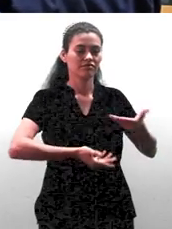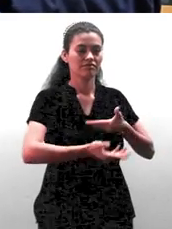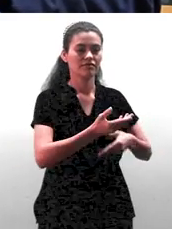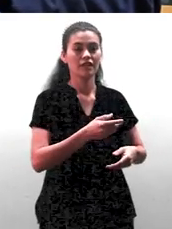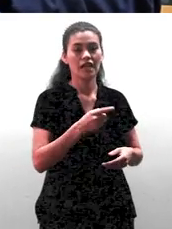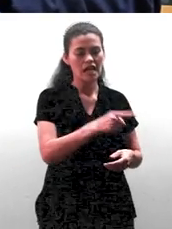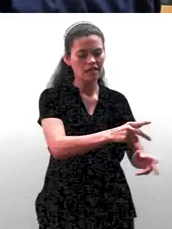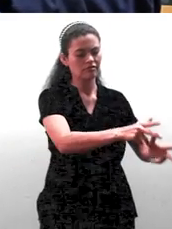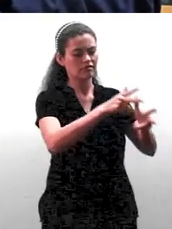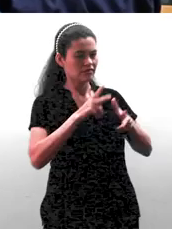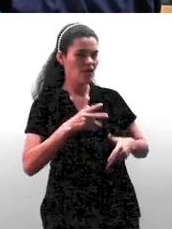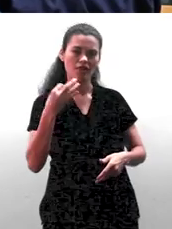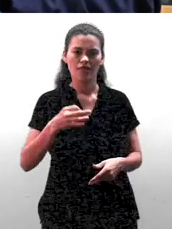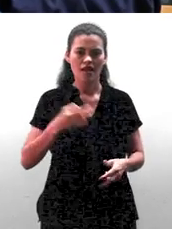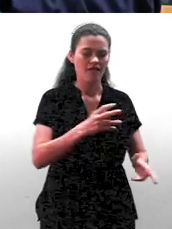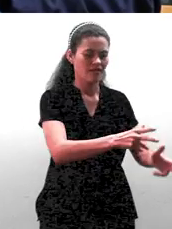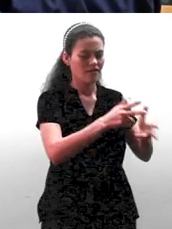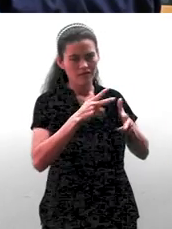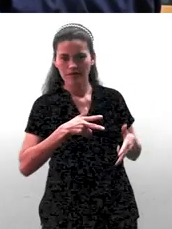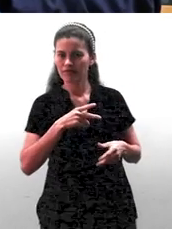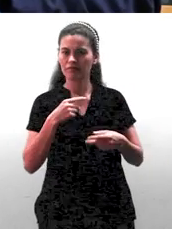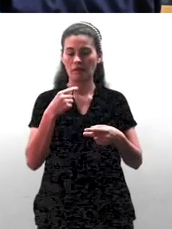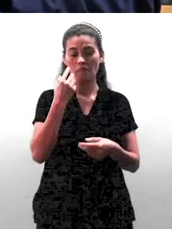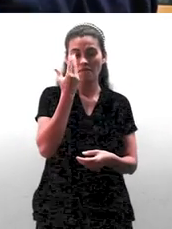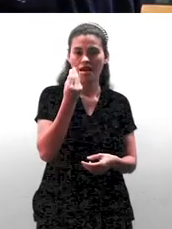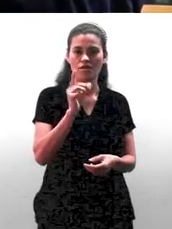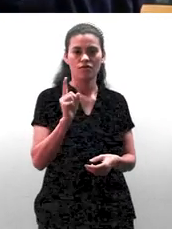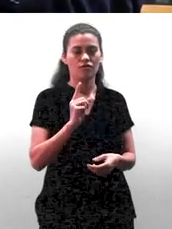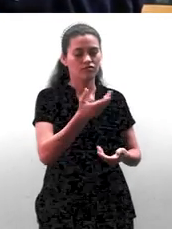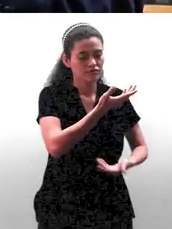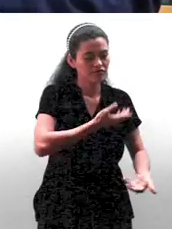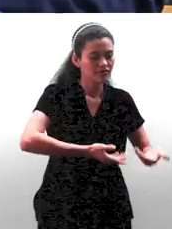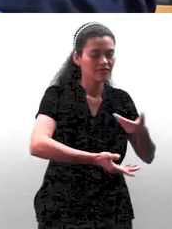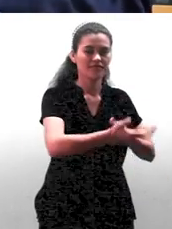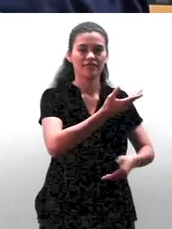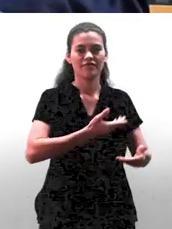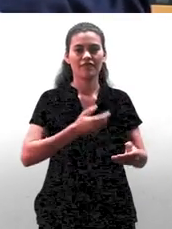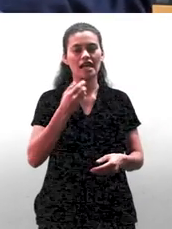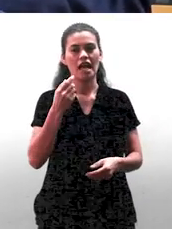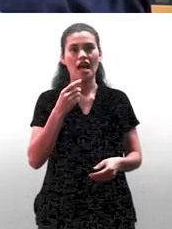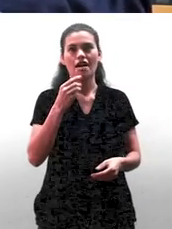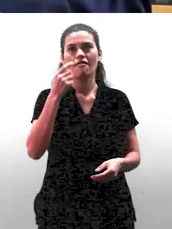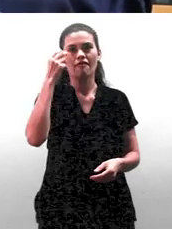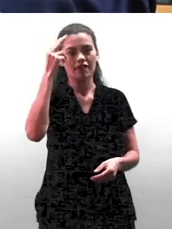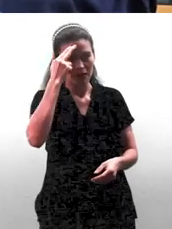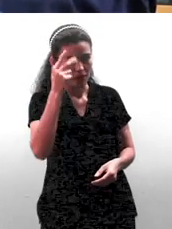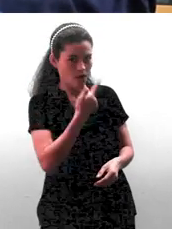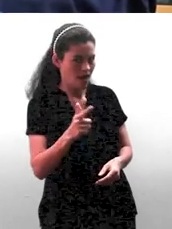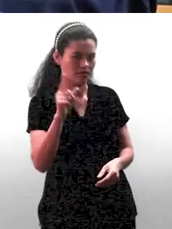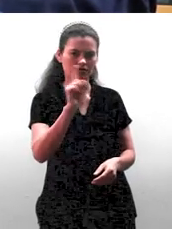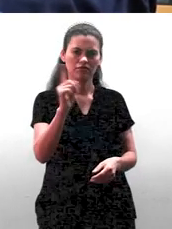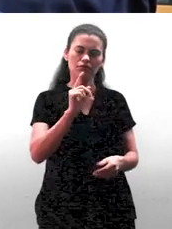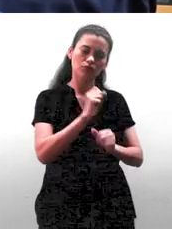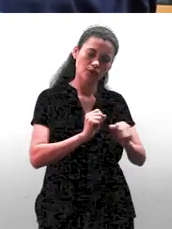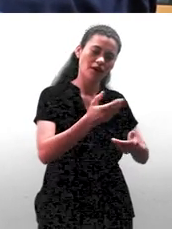nos digan, no quiero hacer esto, ¿por qué me hablas así? No tenerle miedo a eso. No, es una irreverencia. No es una irreverencia. Y si fuera, está bien,